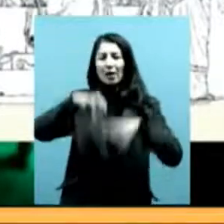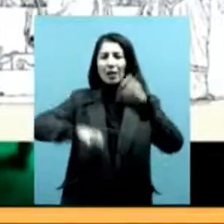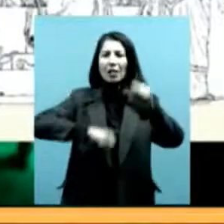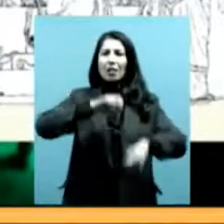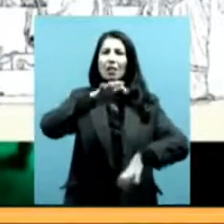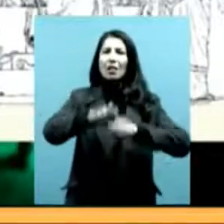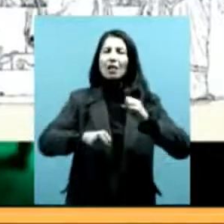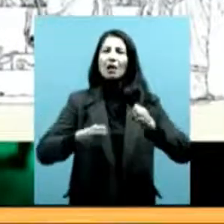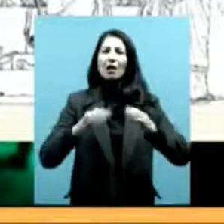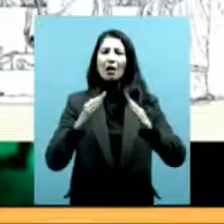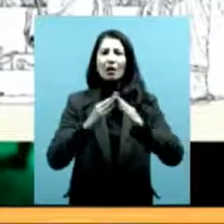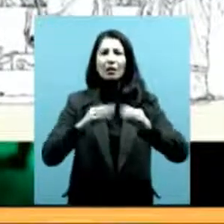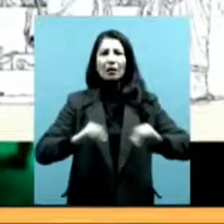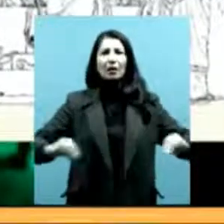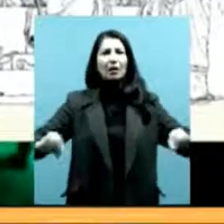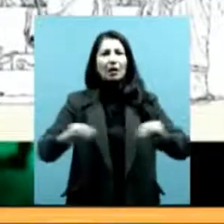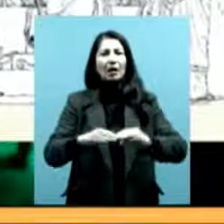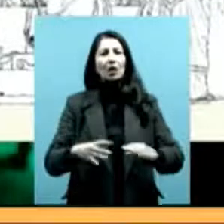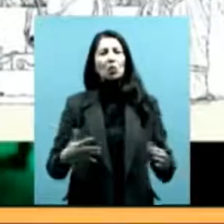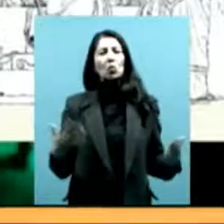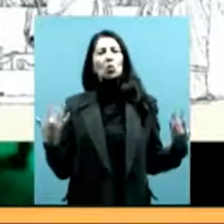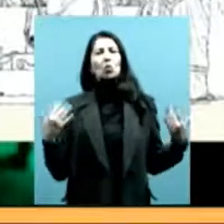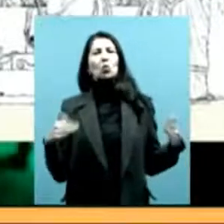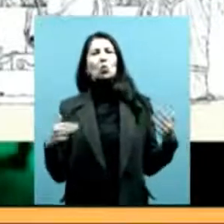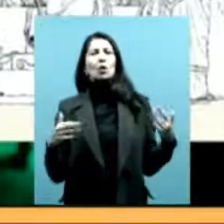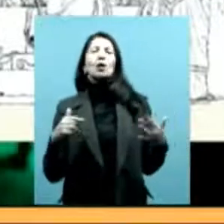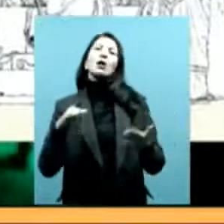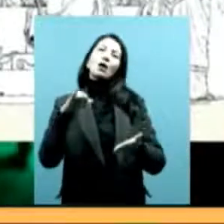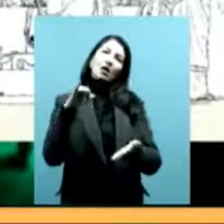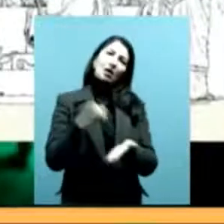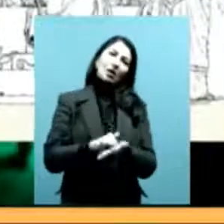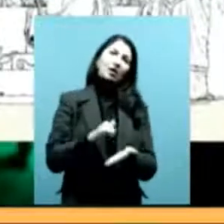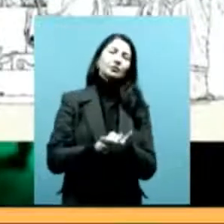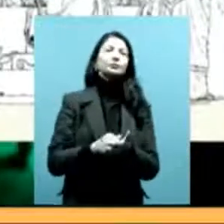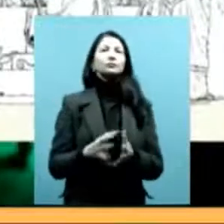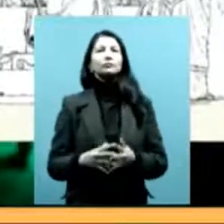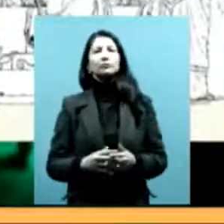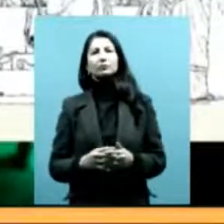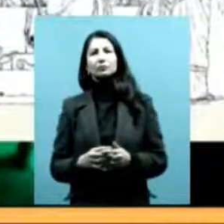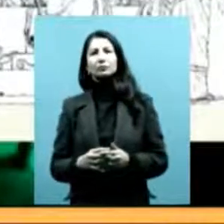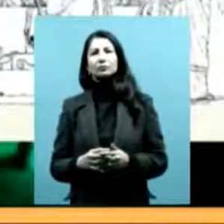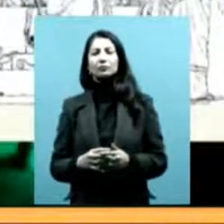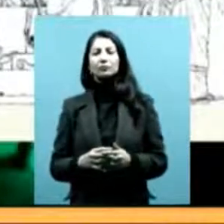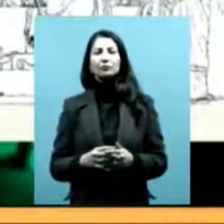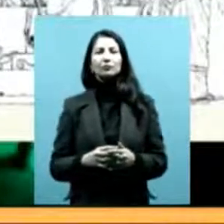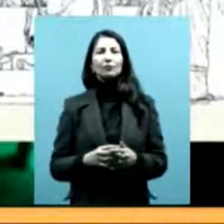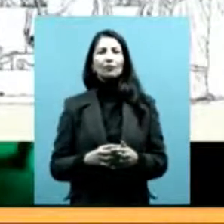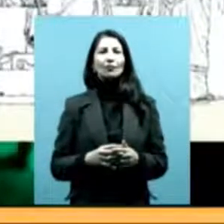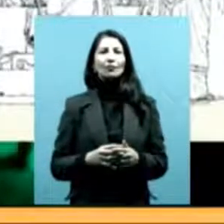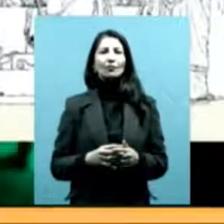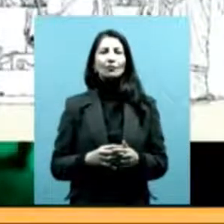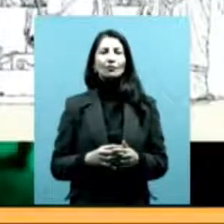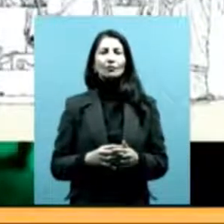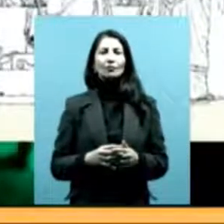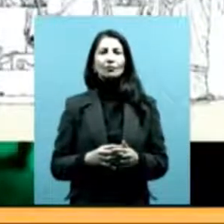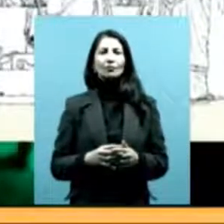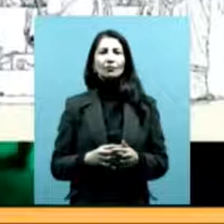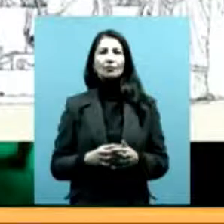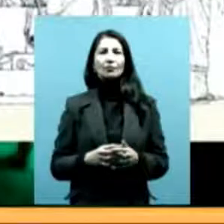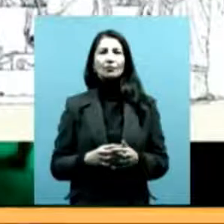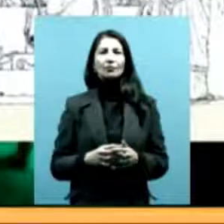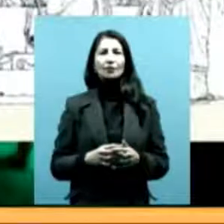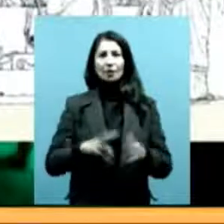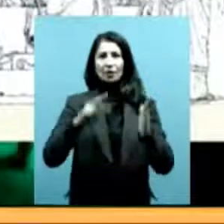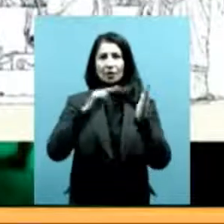que da cuenta de cuando en Homero indica que el orador que recibe el Skeptron, que es el cetro,